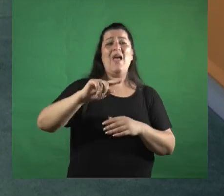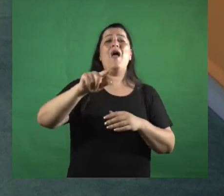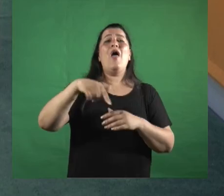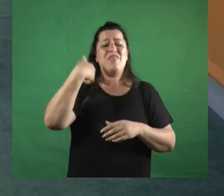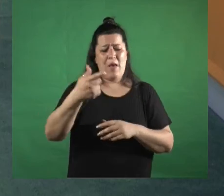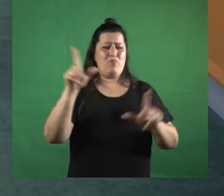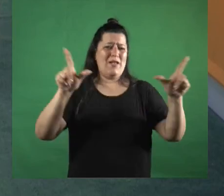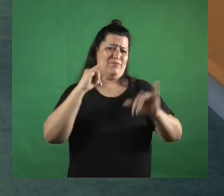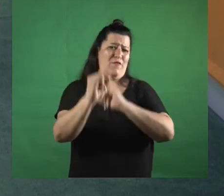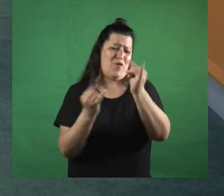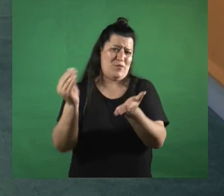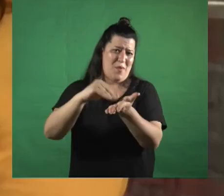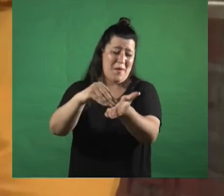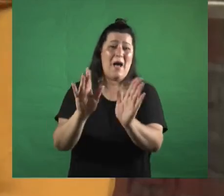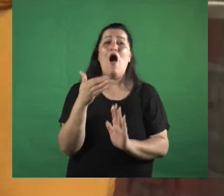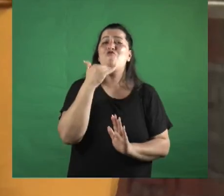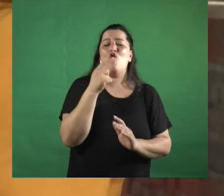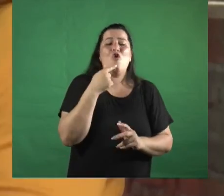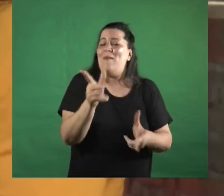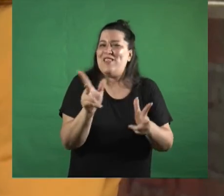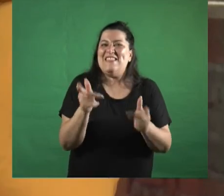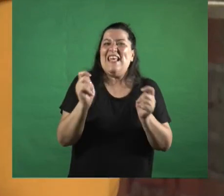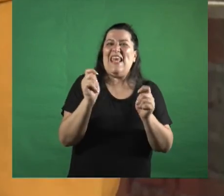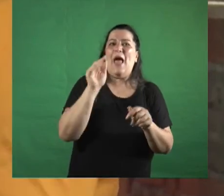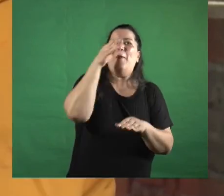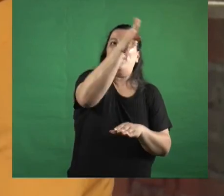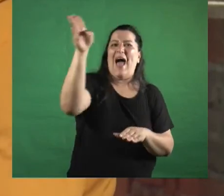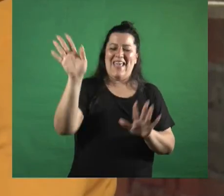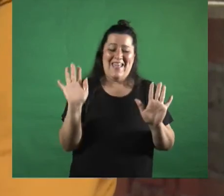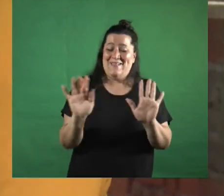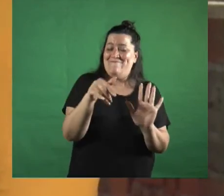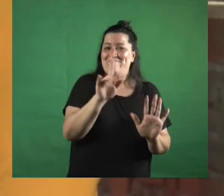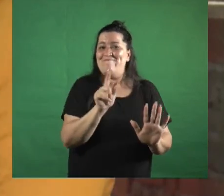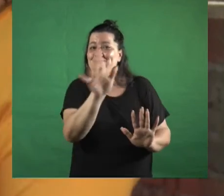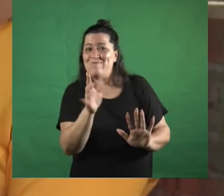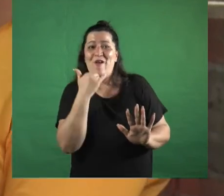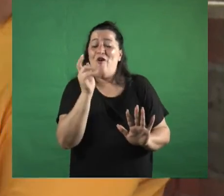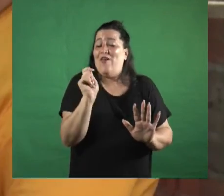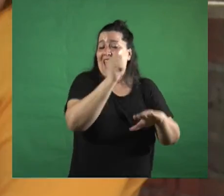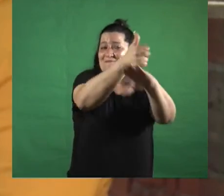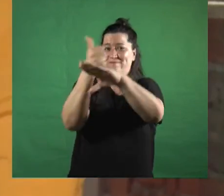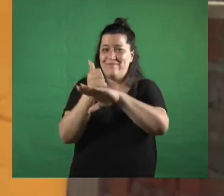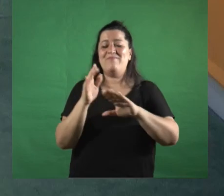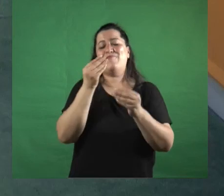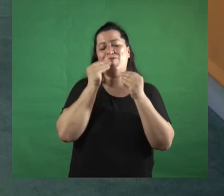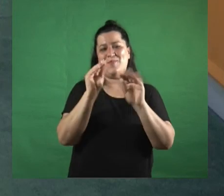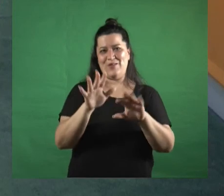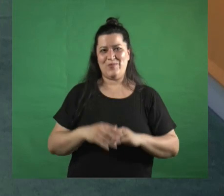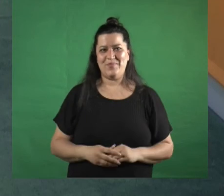cuando vengan pero no vamos a decir quiénes así dejamos algo de suspenso como se hace en la tele dale y les mandamos un beso